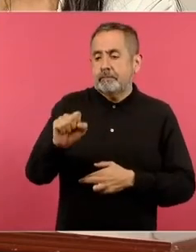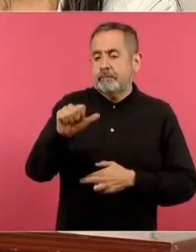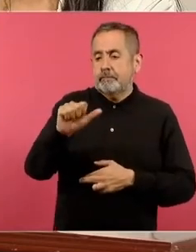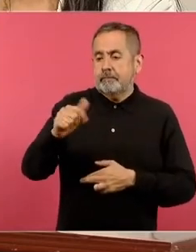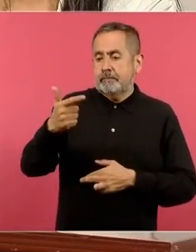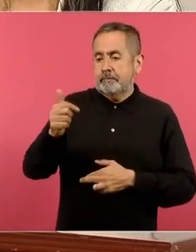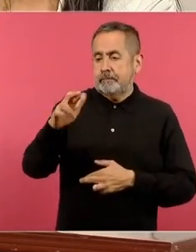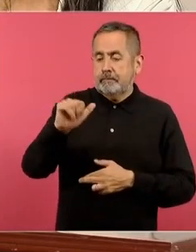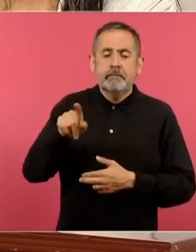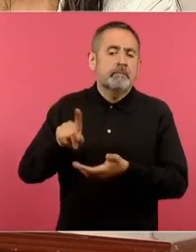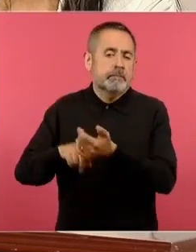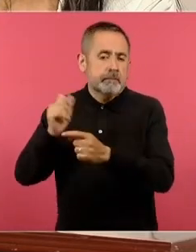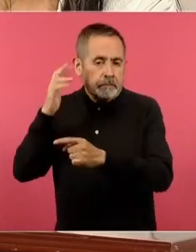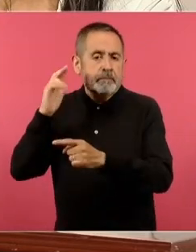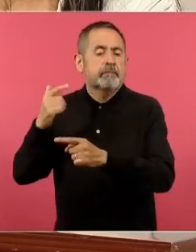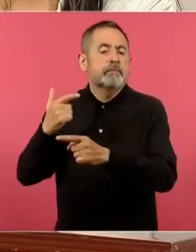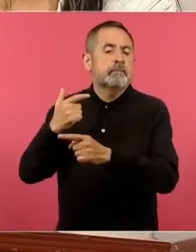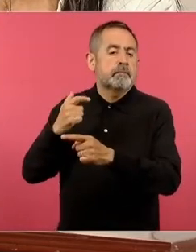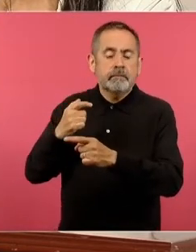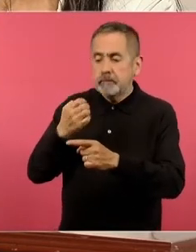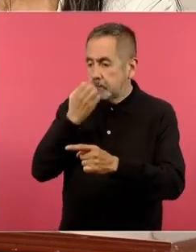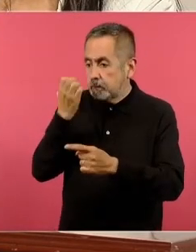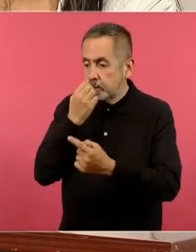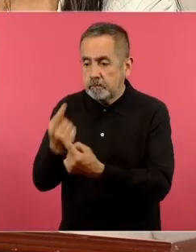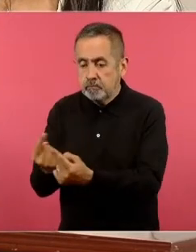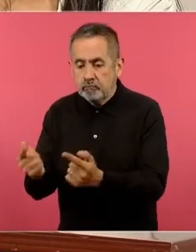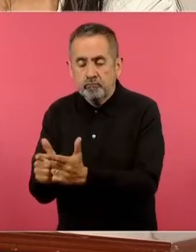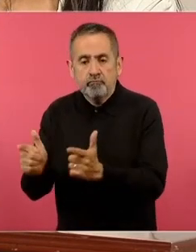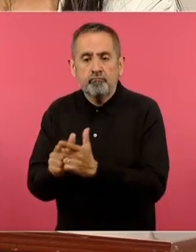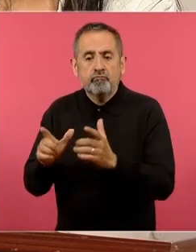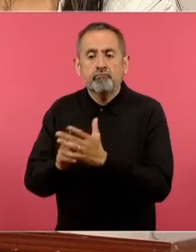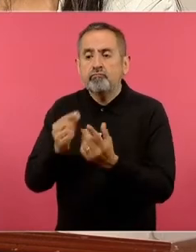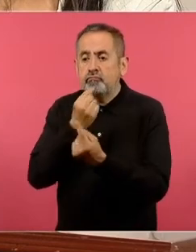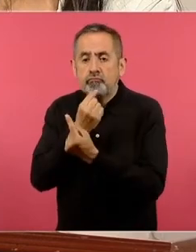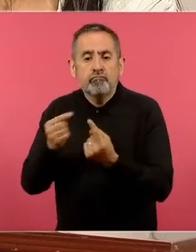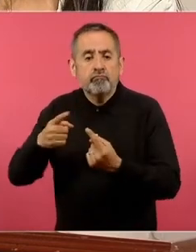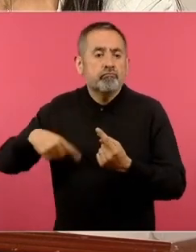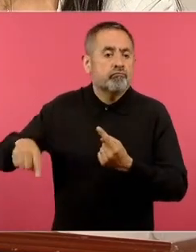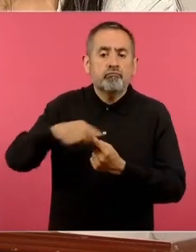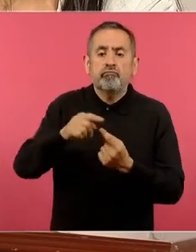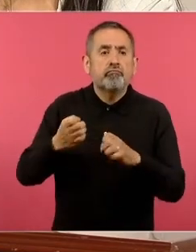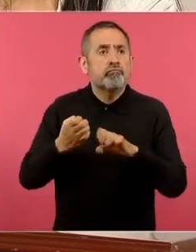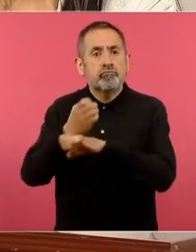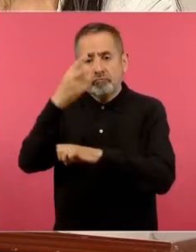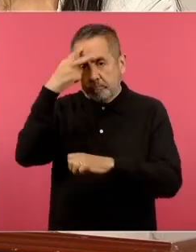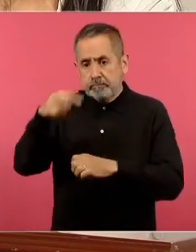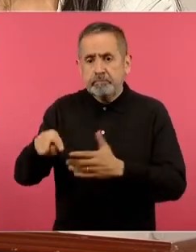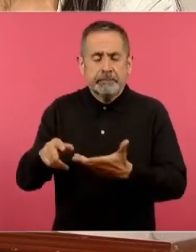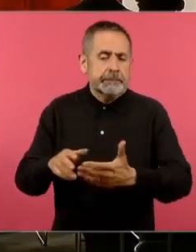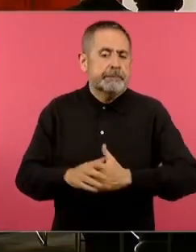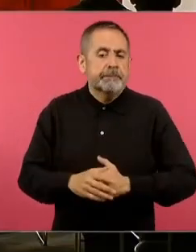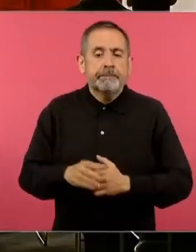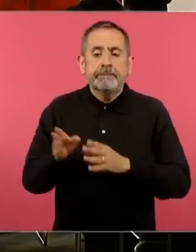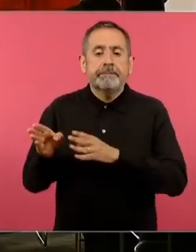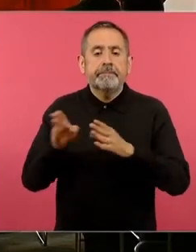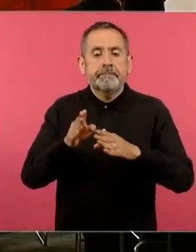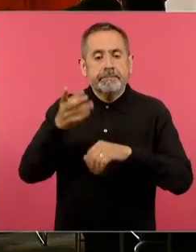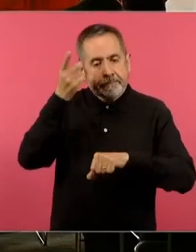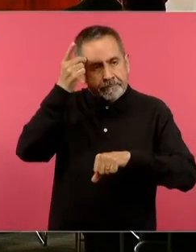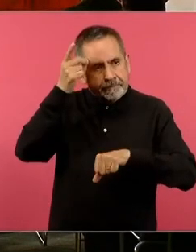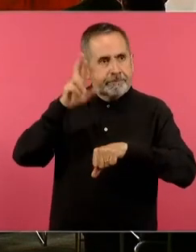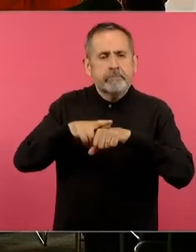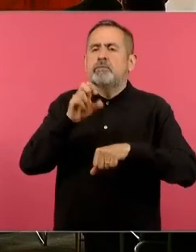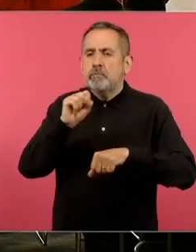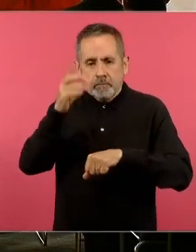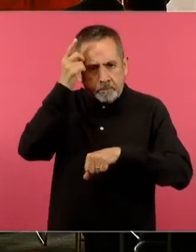maestra antegrupo de la Escuela Primaria Niños Héroes de Chapultepec, en el Estado de México, y su directora académica en la